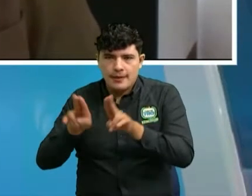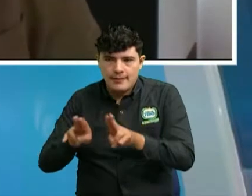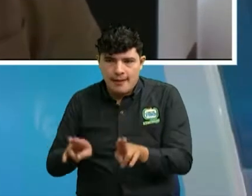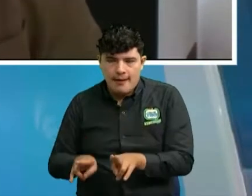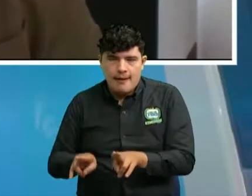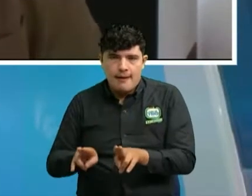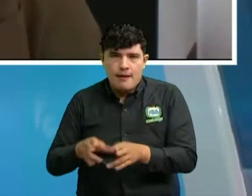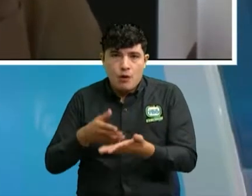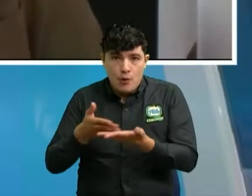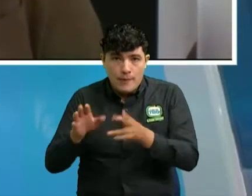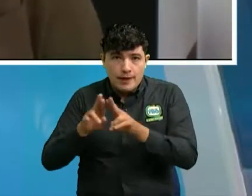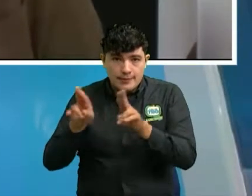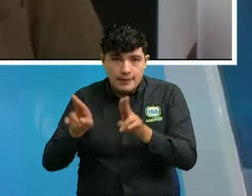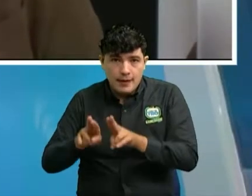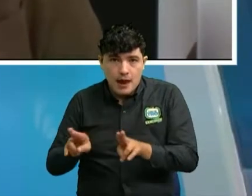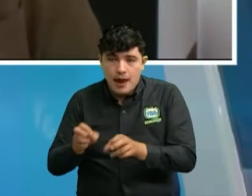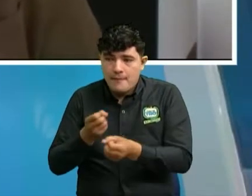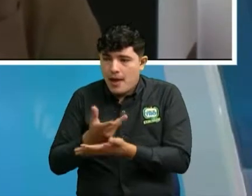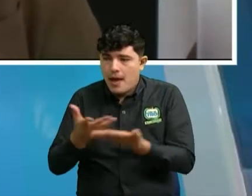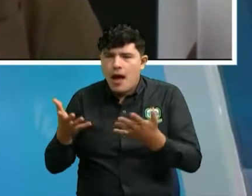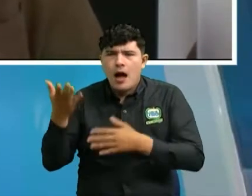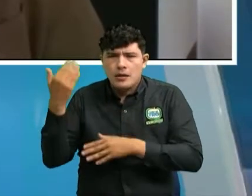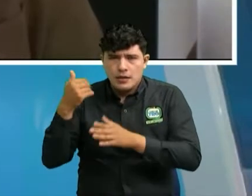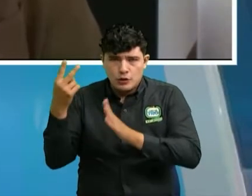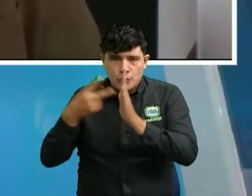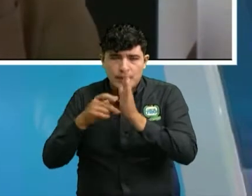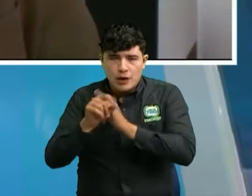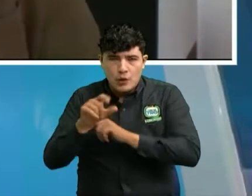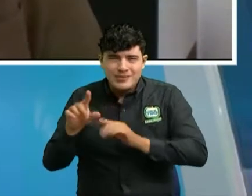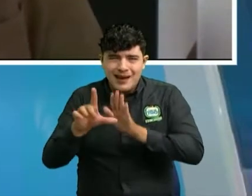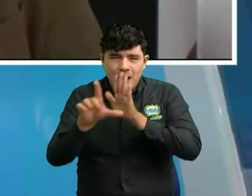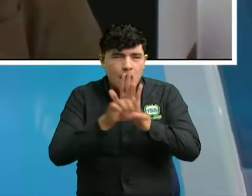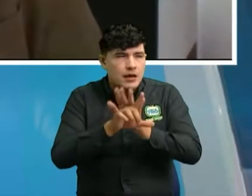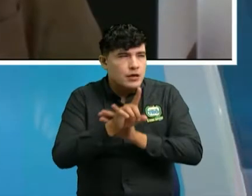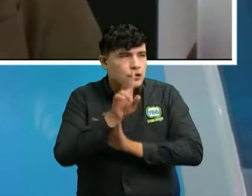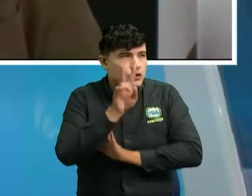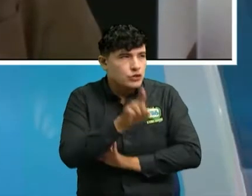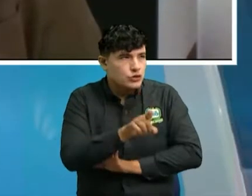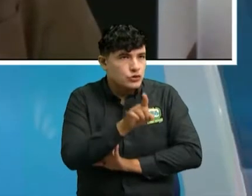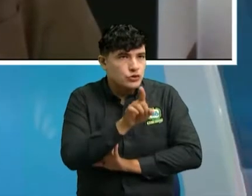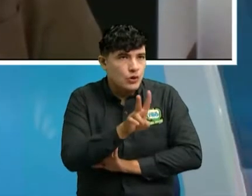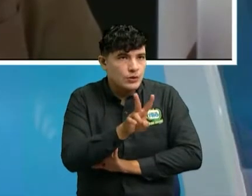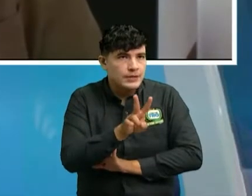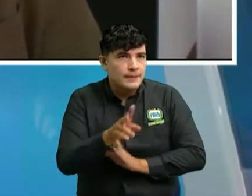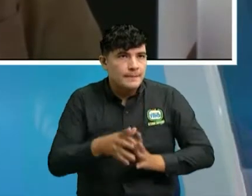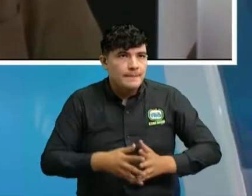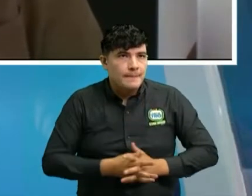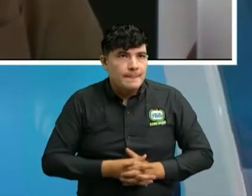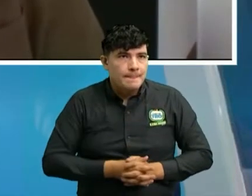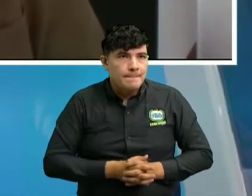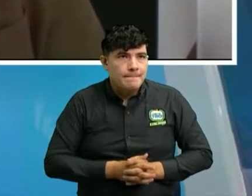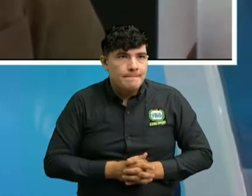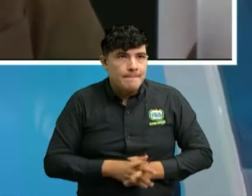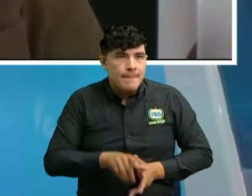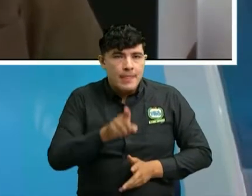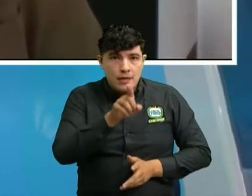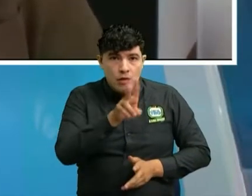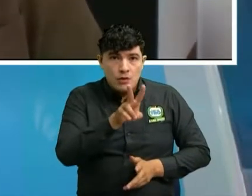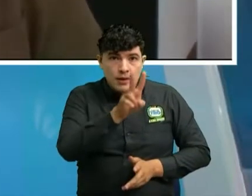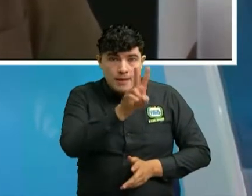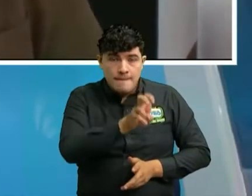norma desde el 2011 que es la ley 1270 la ley 12 perdón 1273